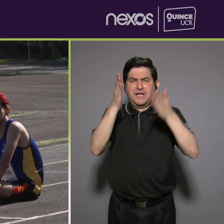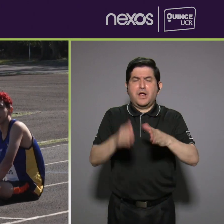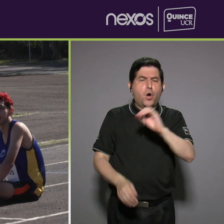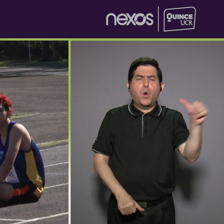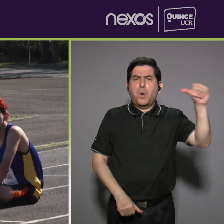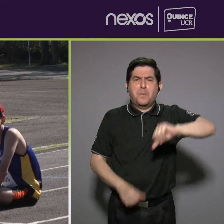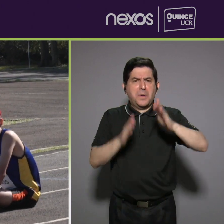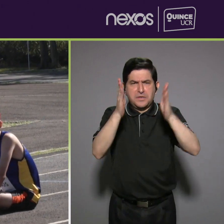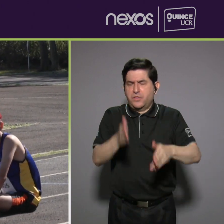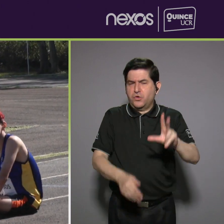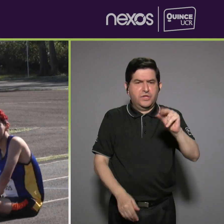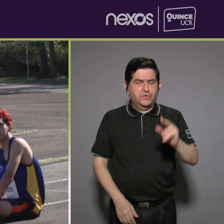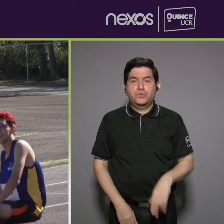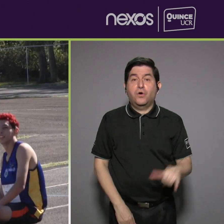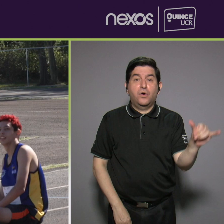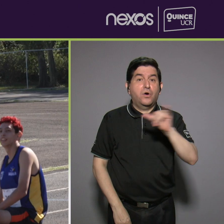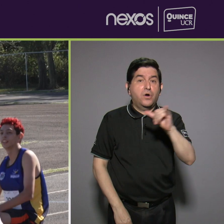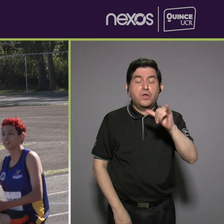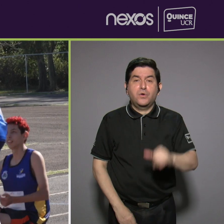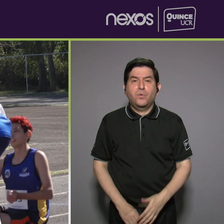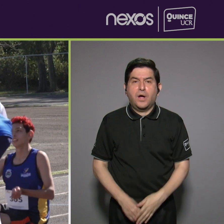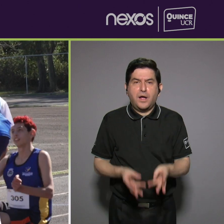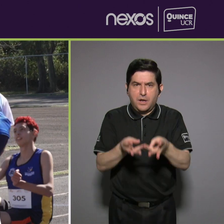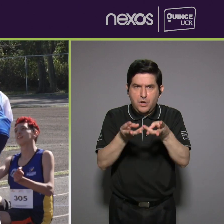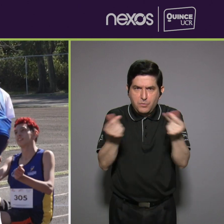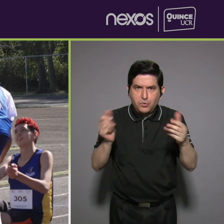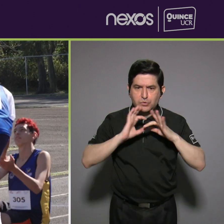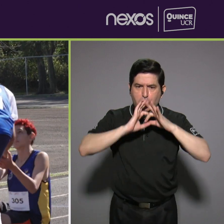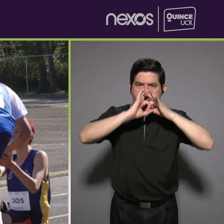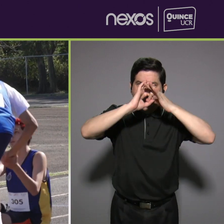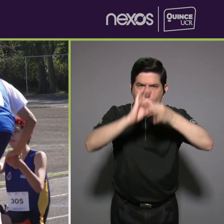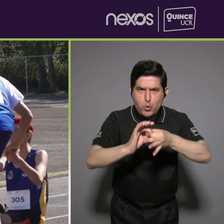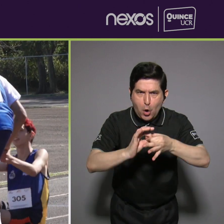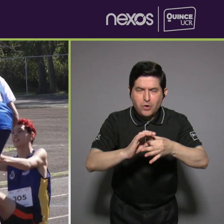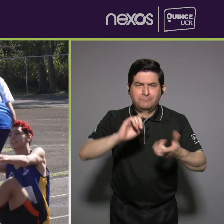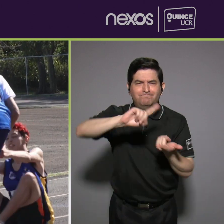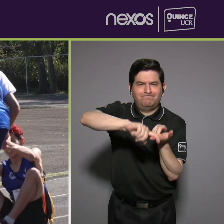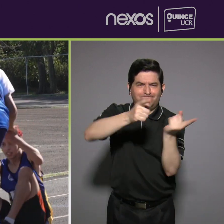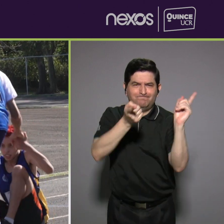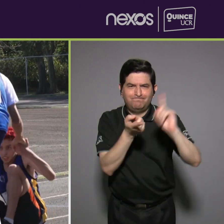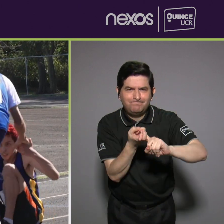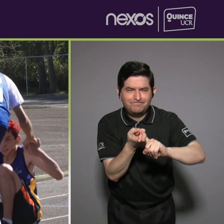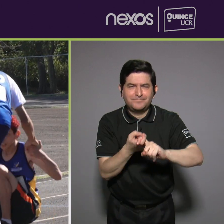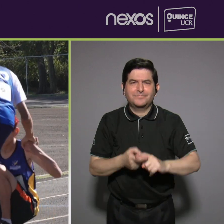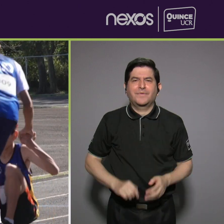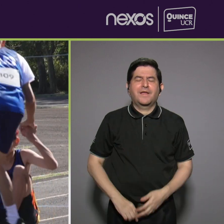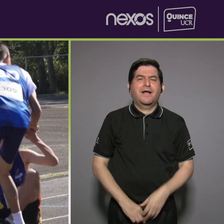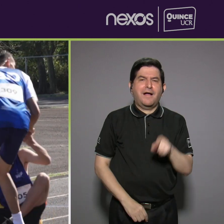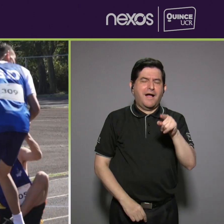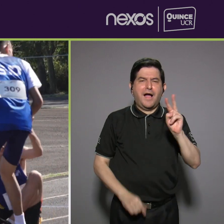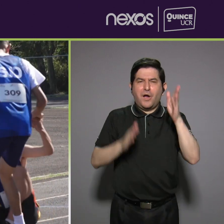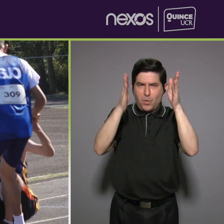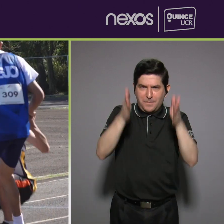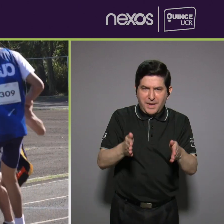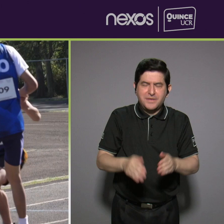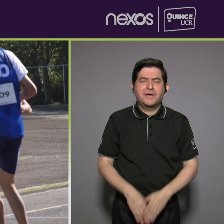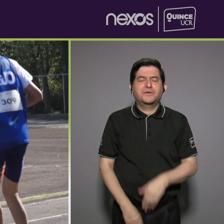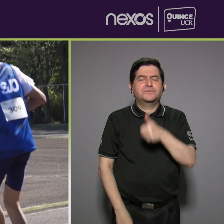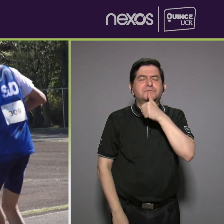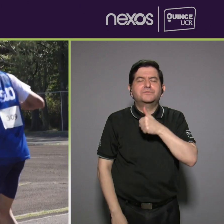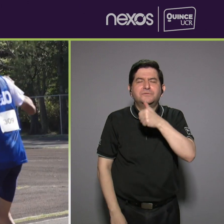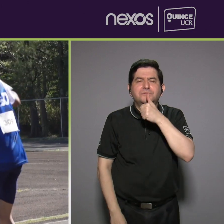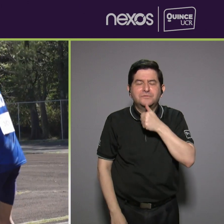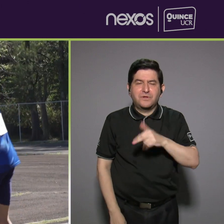perdedores sino que también logremos generar la unión la amistad la camaradería la tolerancia